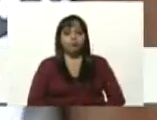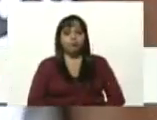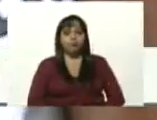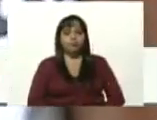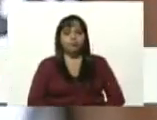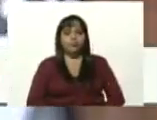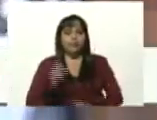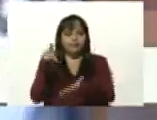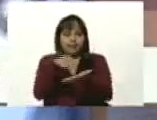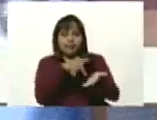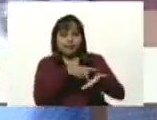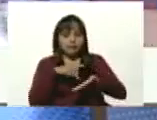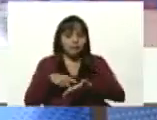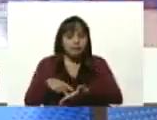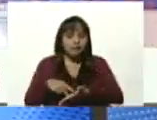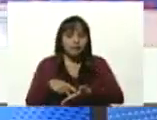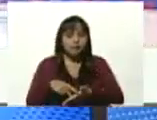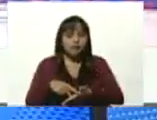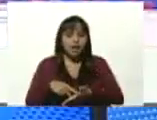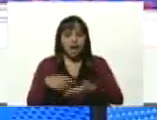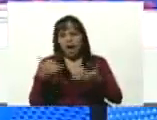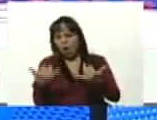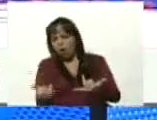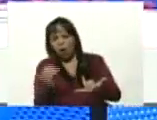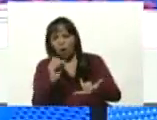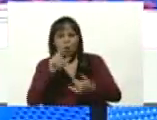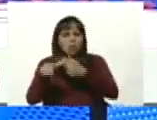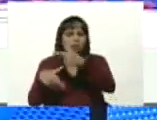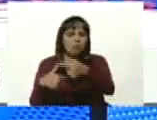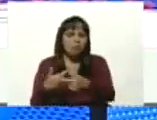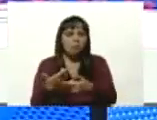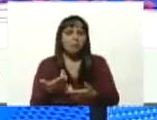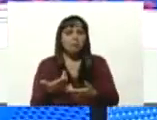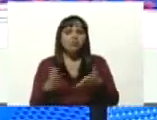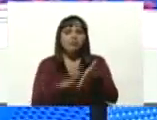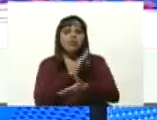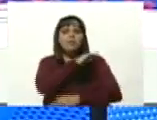participan, o han participado en la misión Sucre.